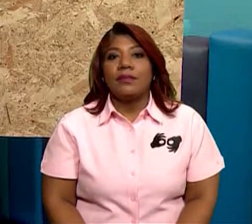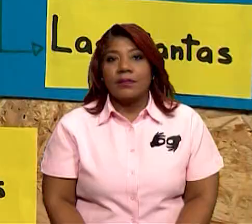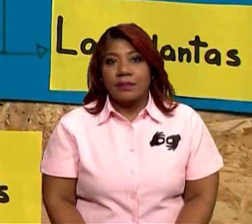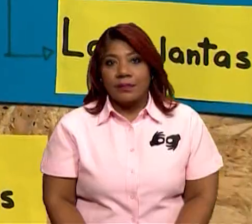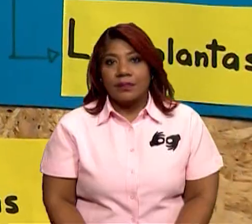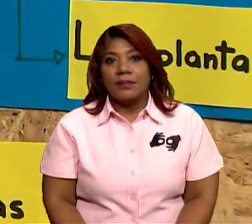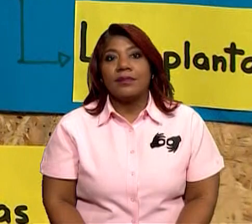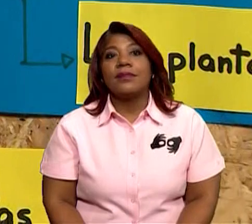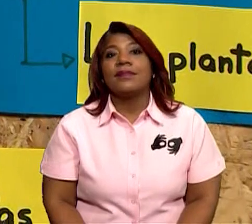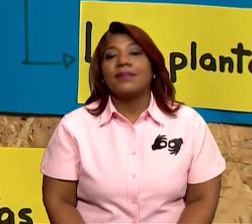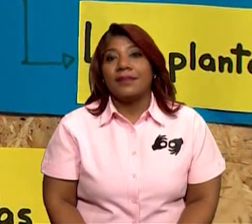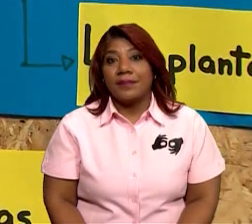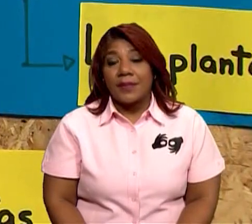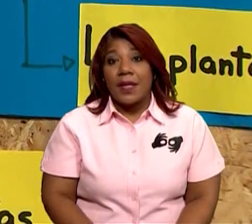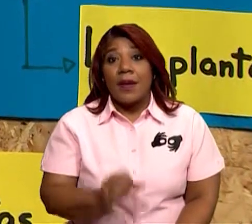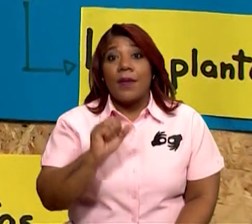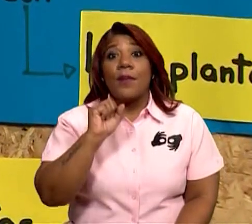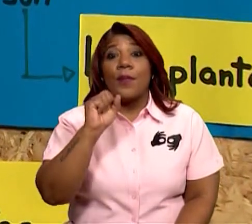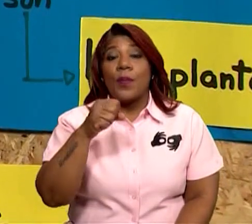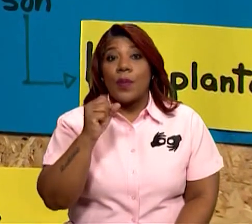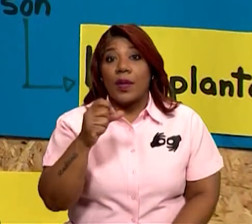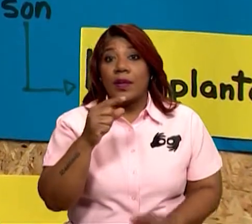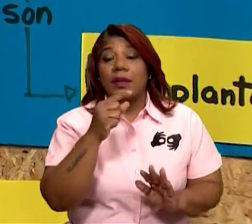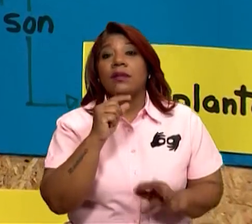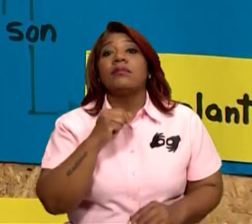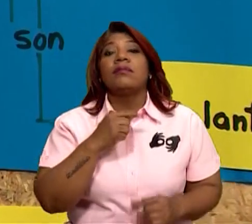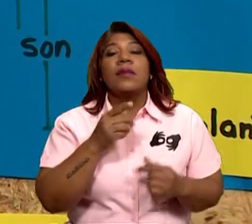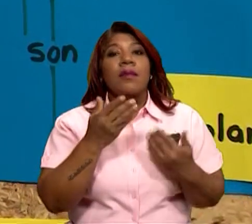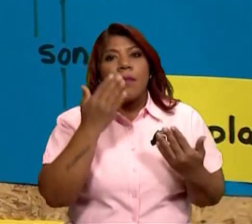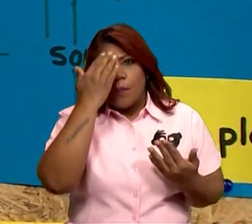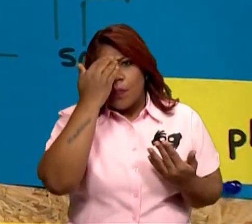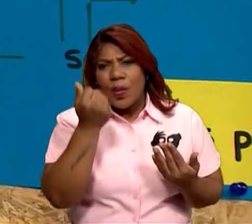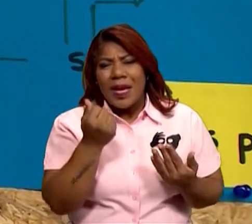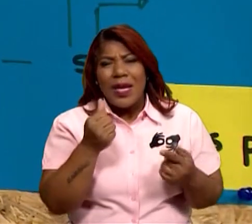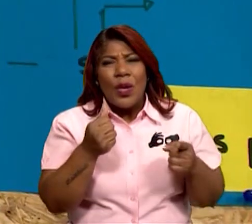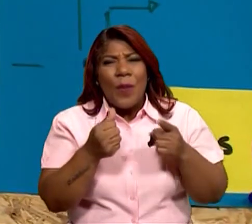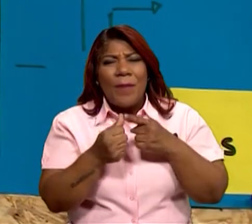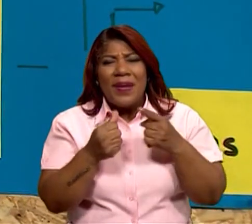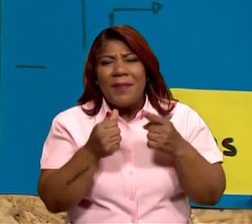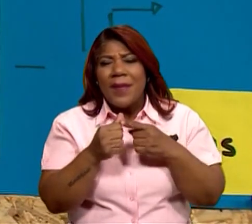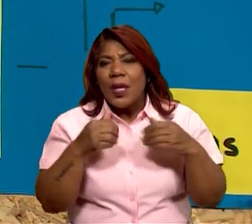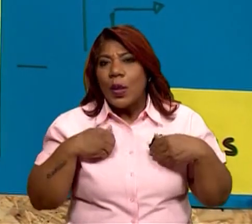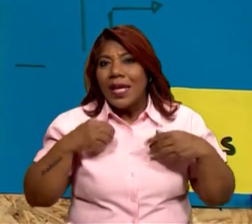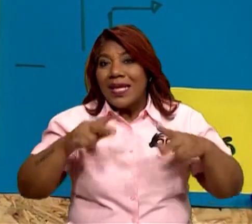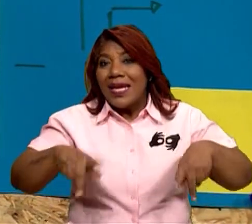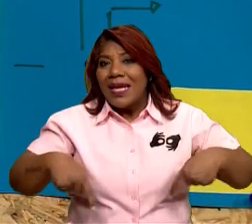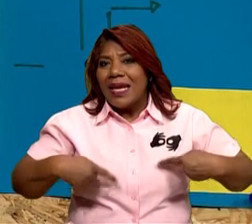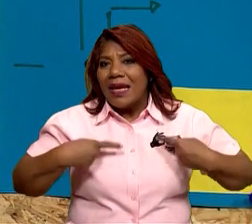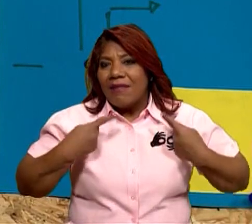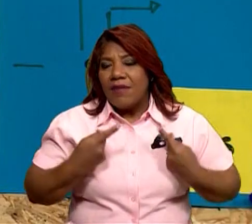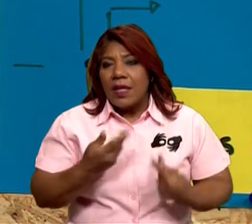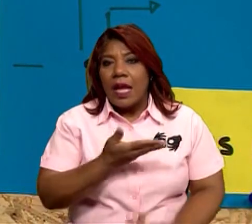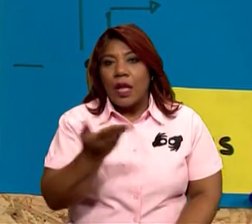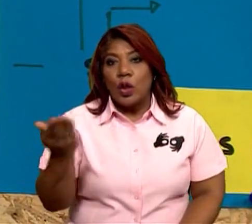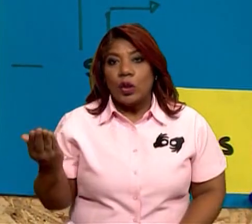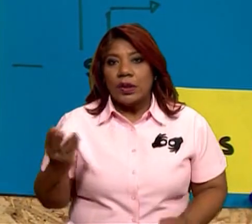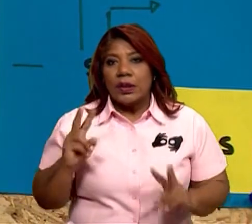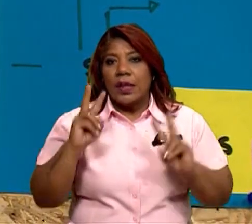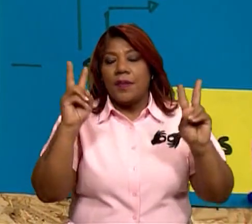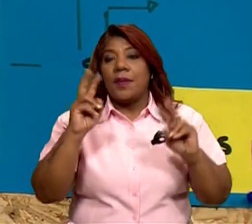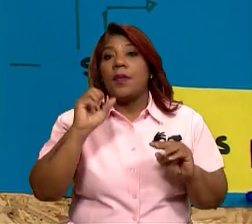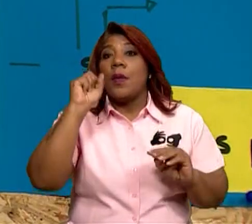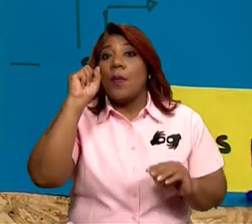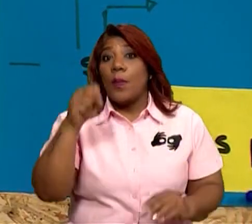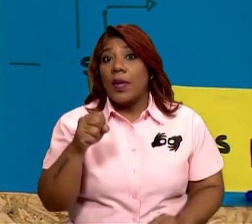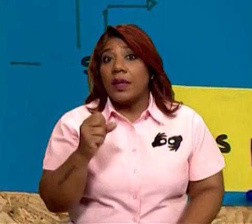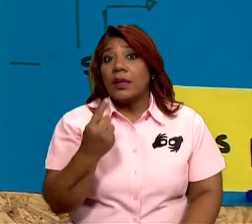Tenemos ya que entonces la unidad básica son los seres vivos. Ellas pueden ser unicelulares y también pueden ser